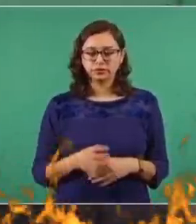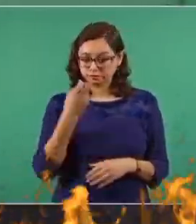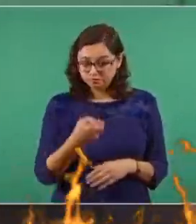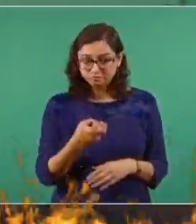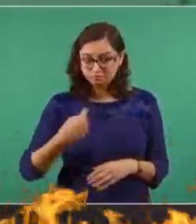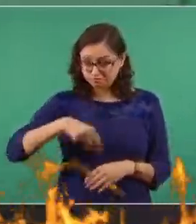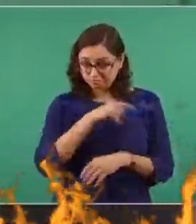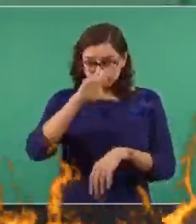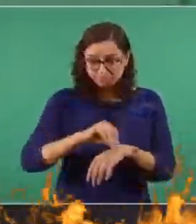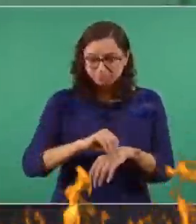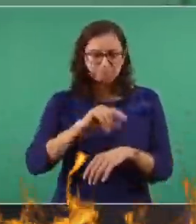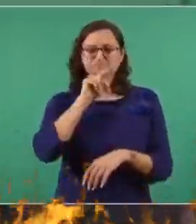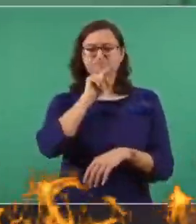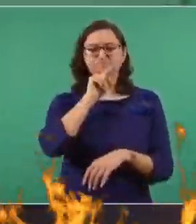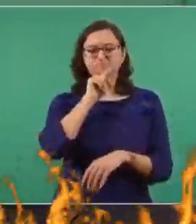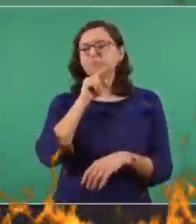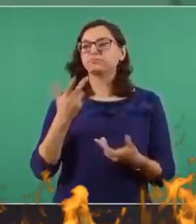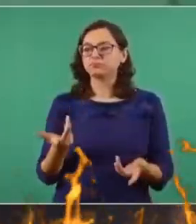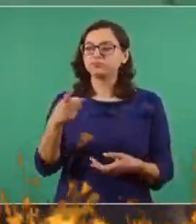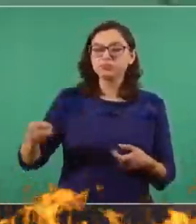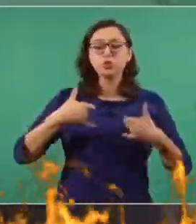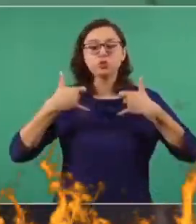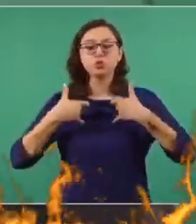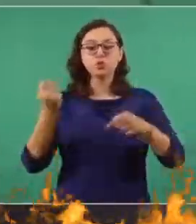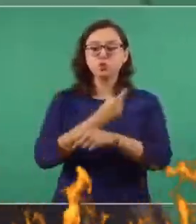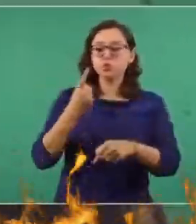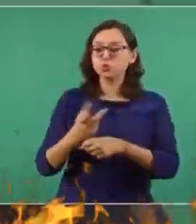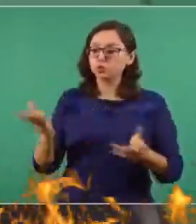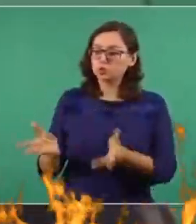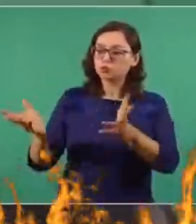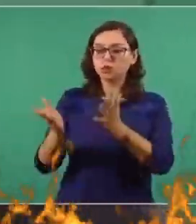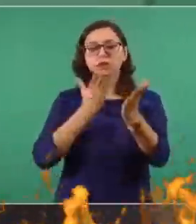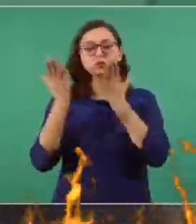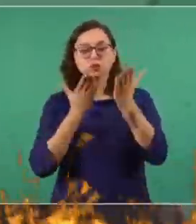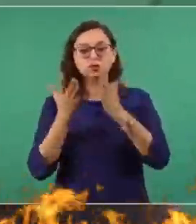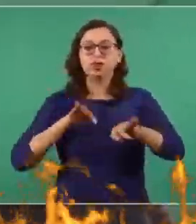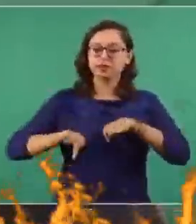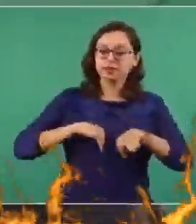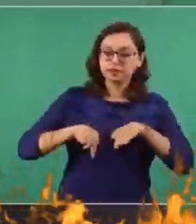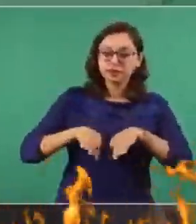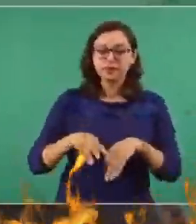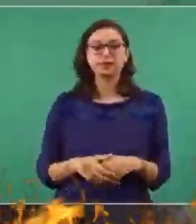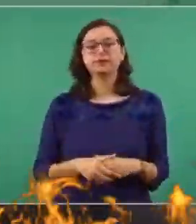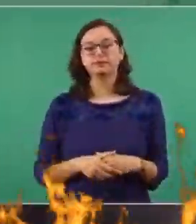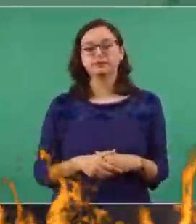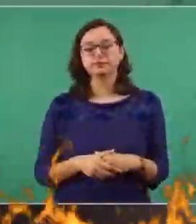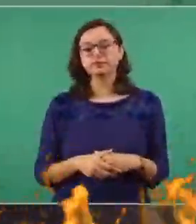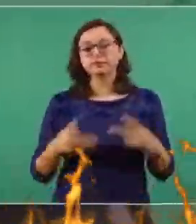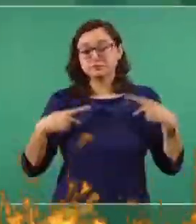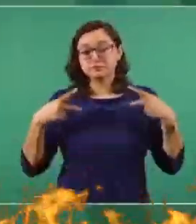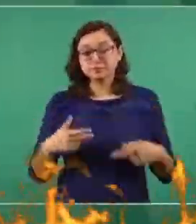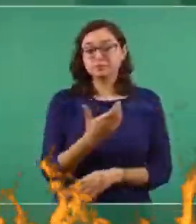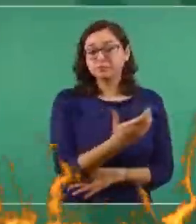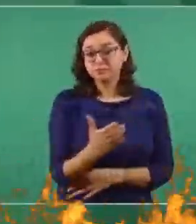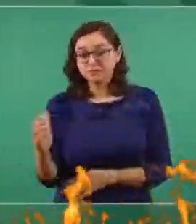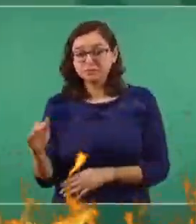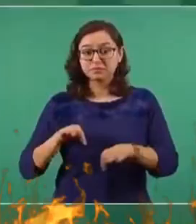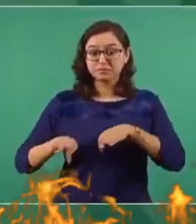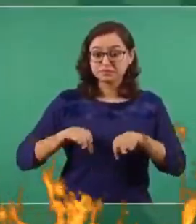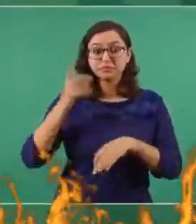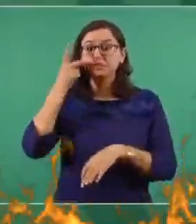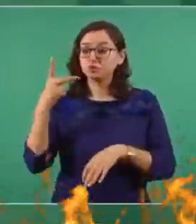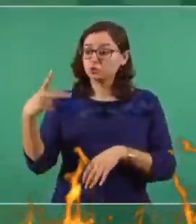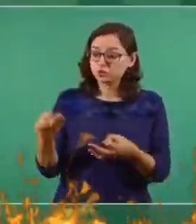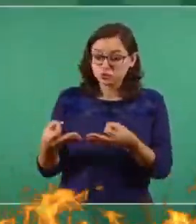No, que los jóvenes tengan posibilidad de estudiar, tengan la posibilidad de trabajar. Si se trata de campesinos, sean ejidatarios, pequeños